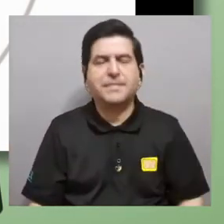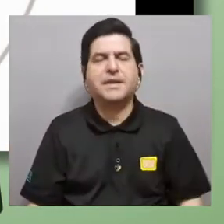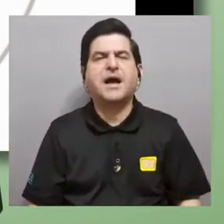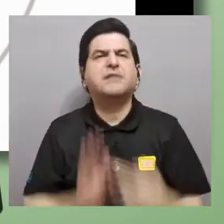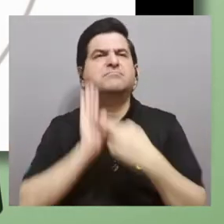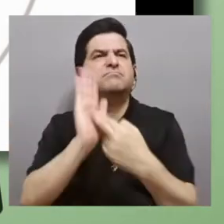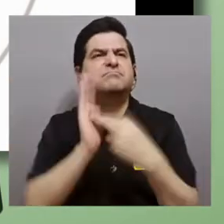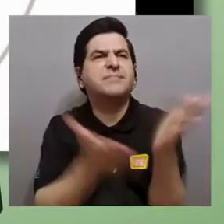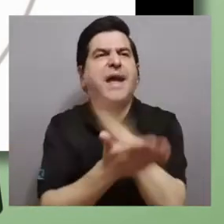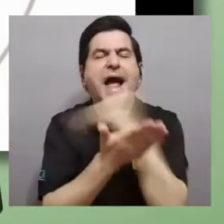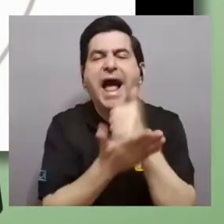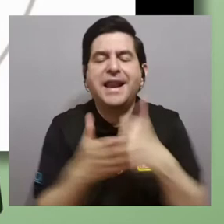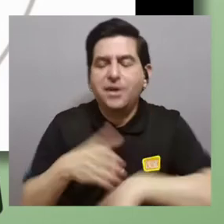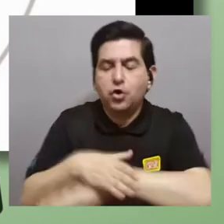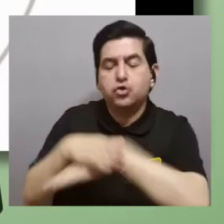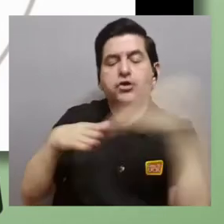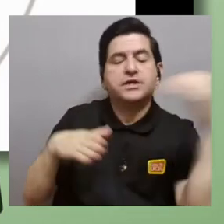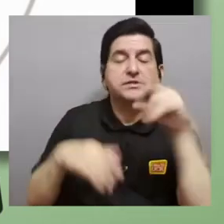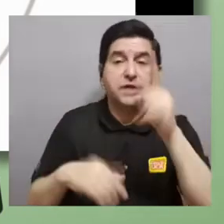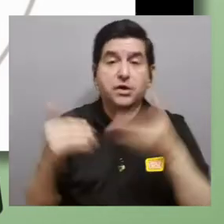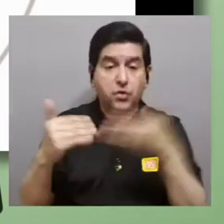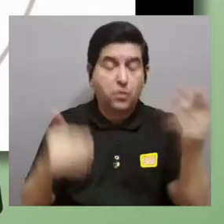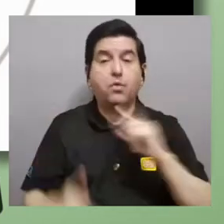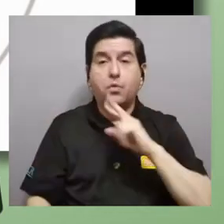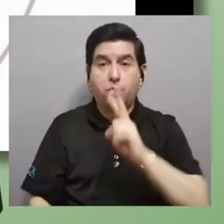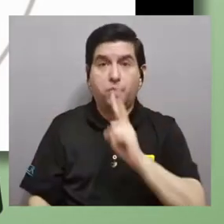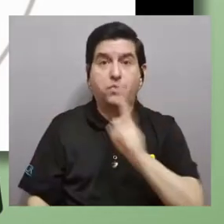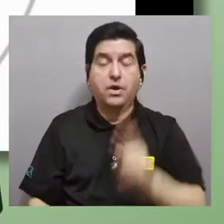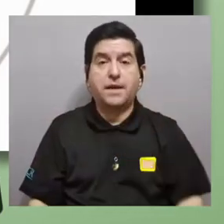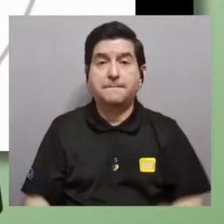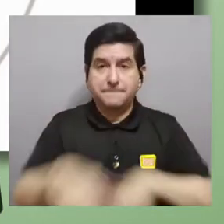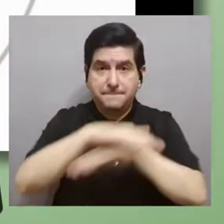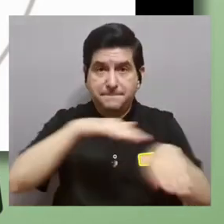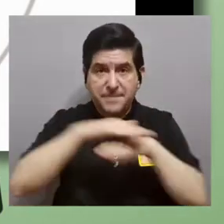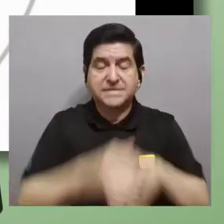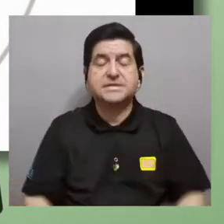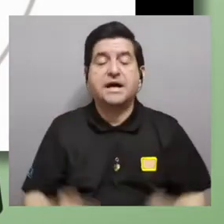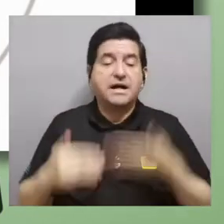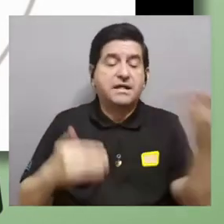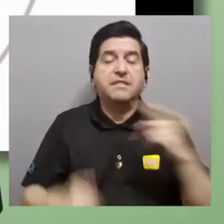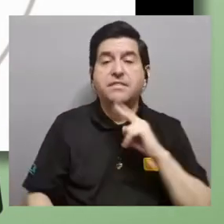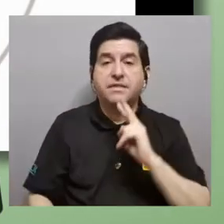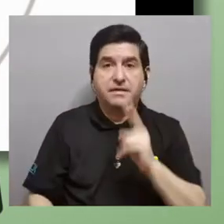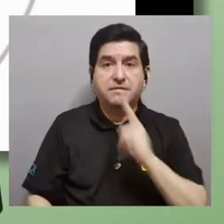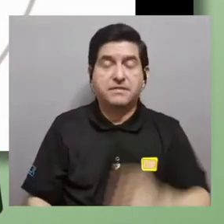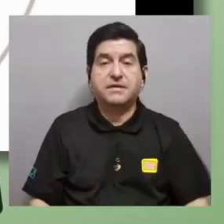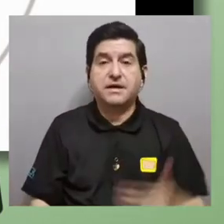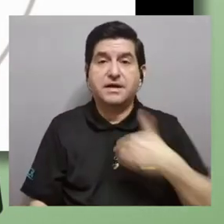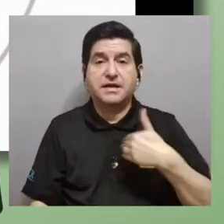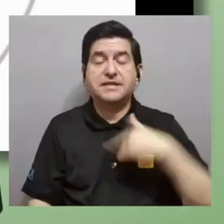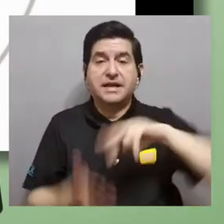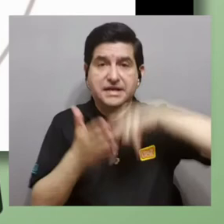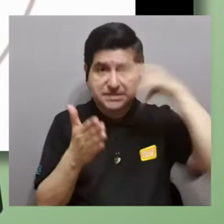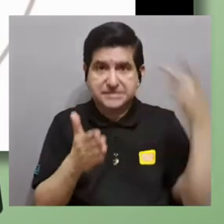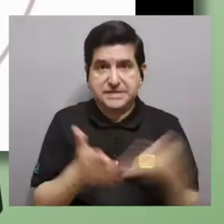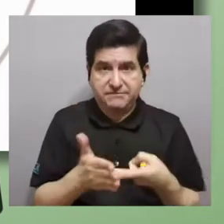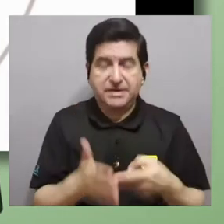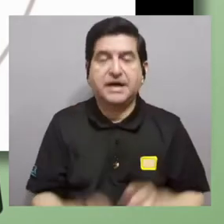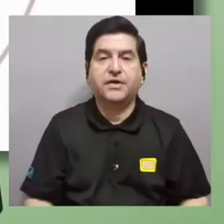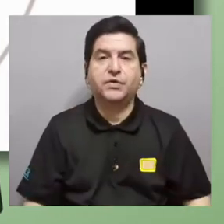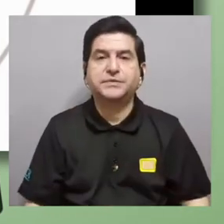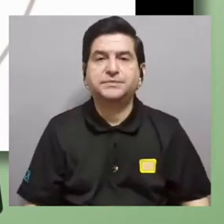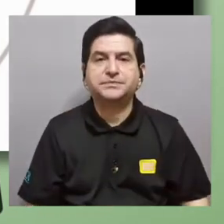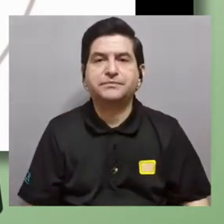representar algo del exterior un objeto real y tienen que estar basadas en ese objeto real y tienen que tener significado